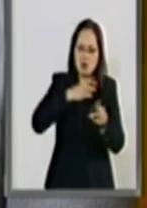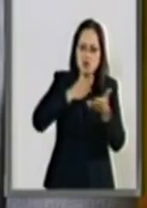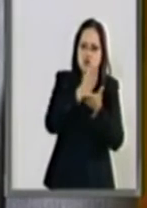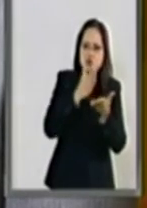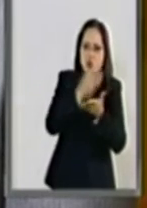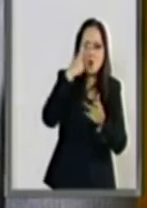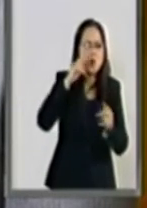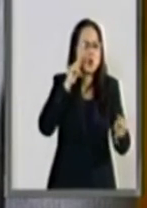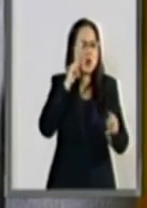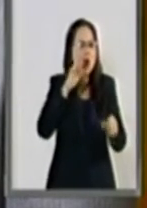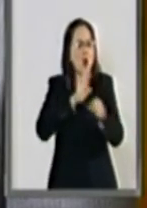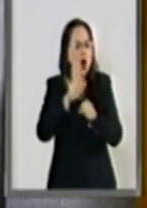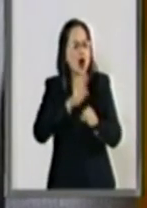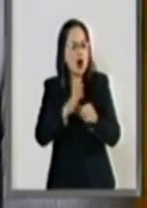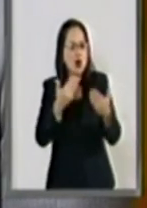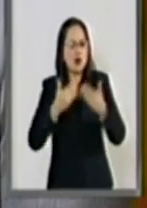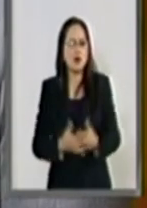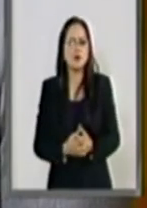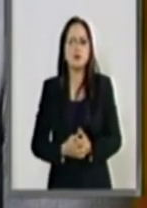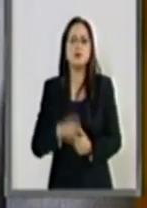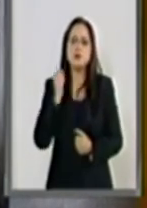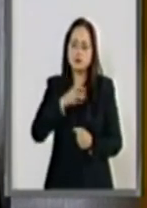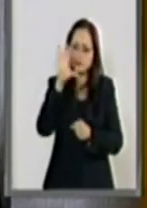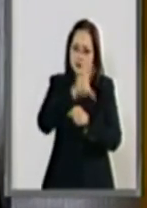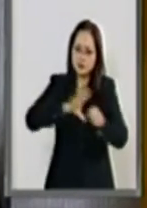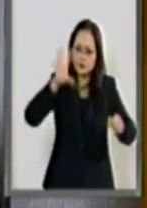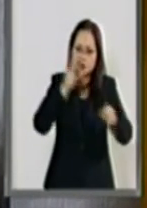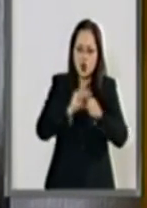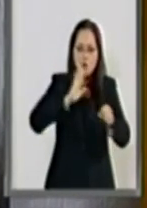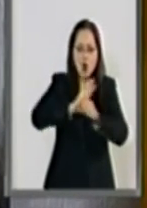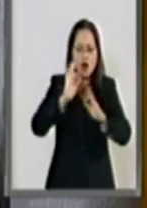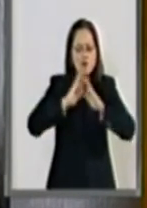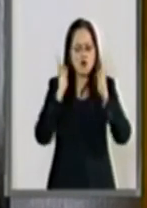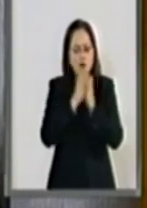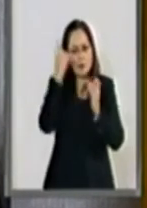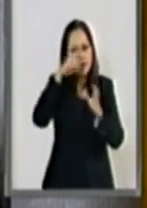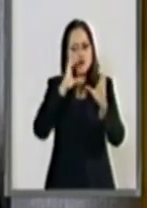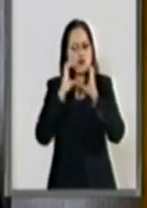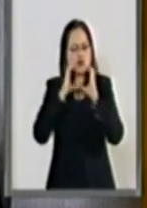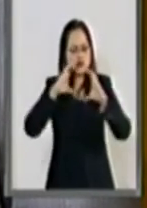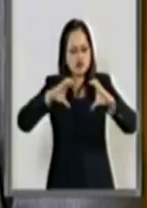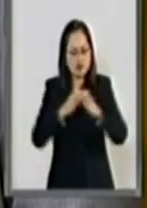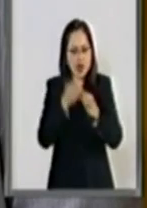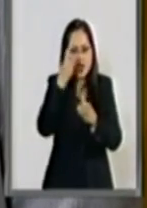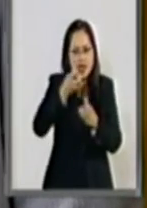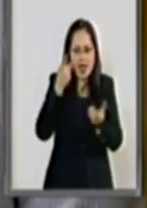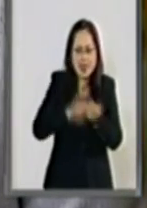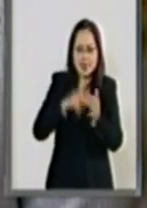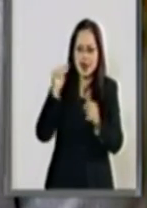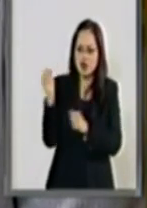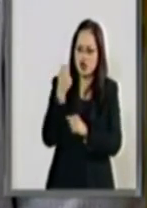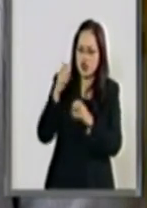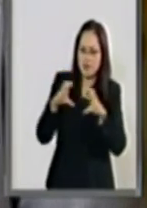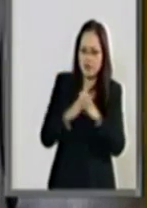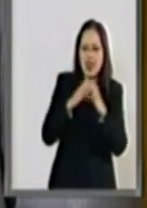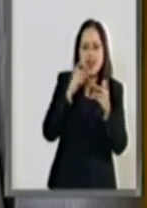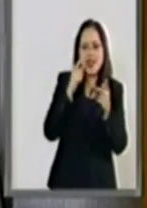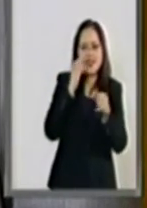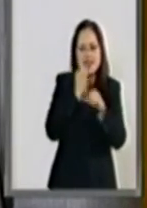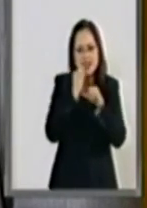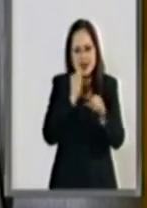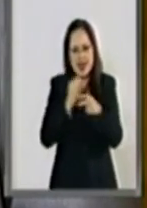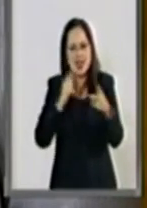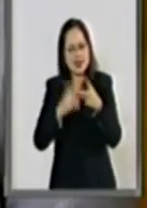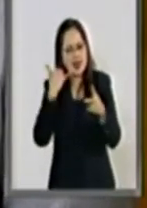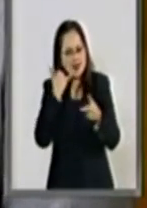esta clase de intervención abarca todo sistema de comunicación o programa producto de la evolución tecnológica así como por